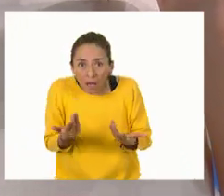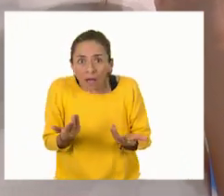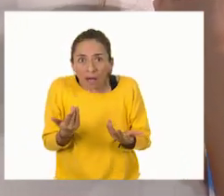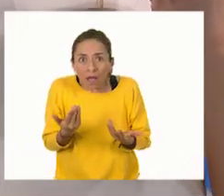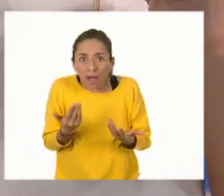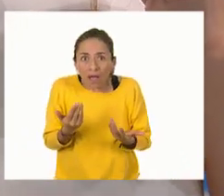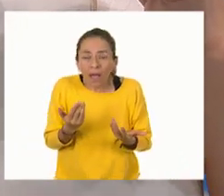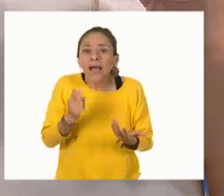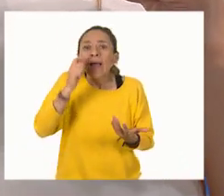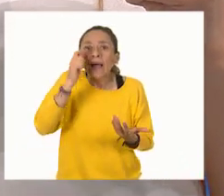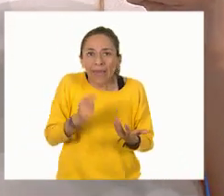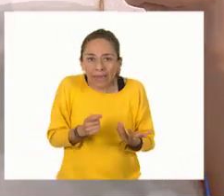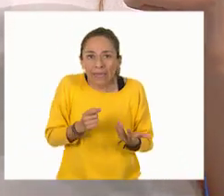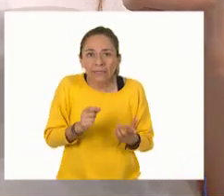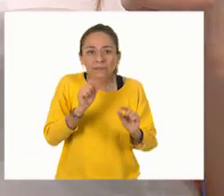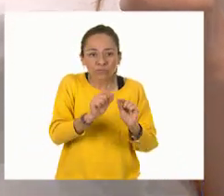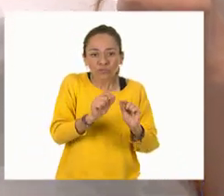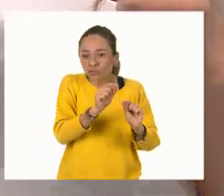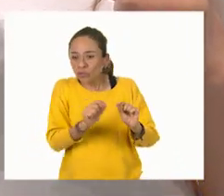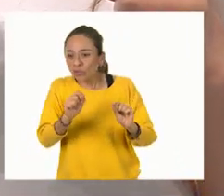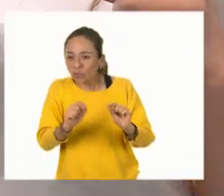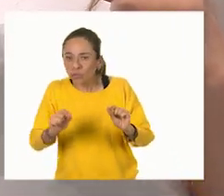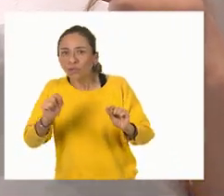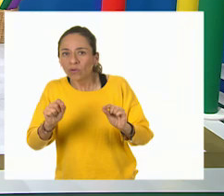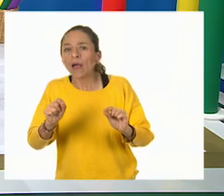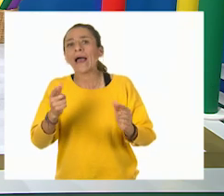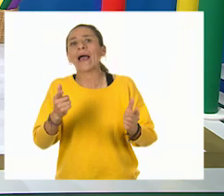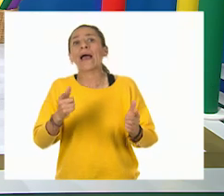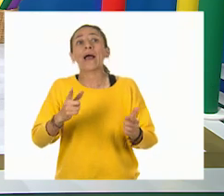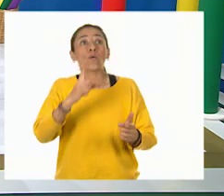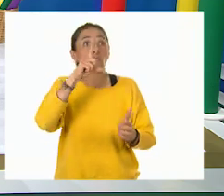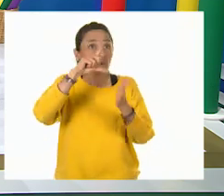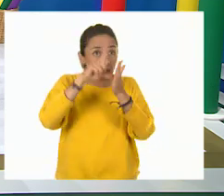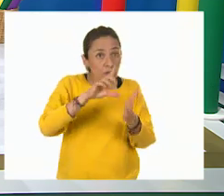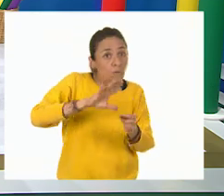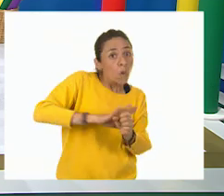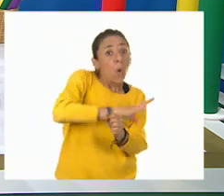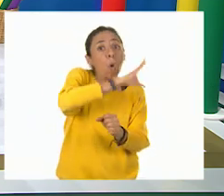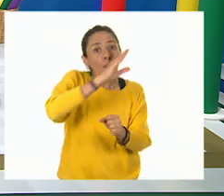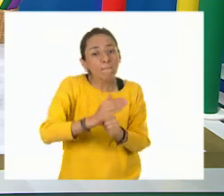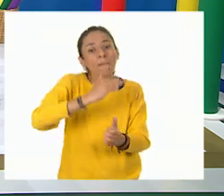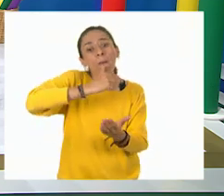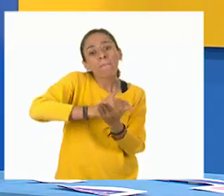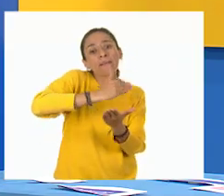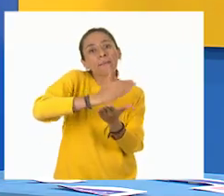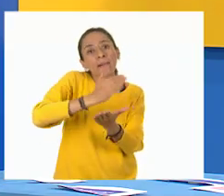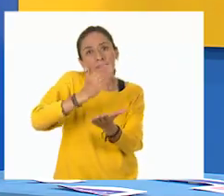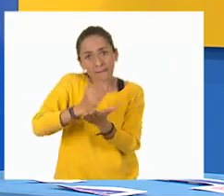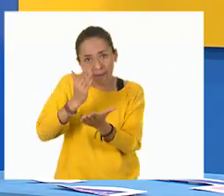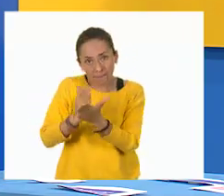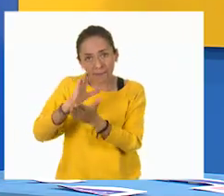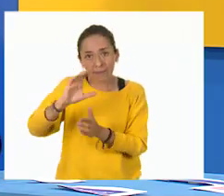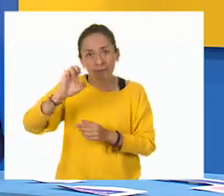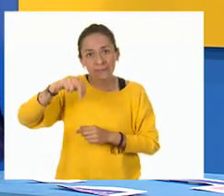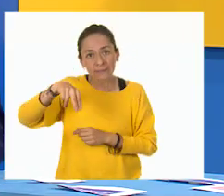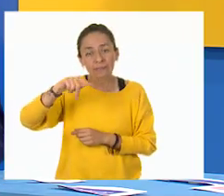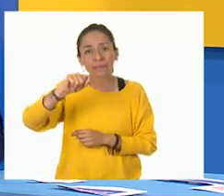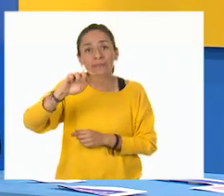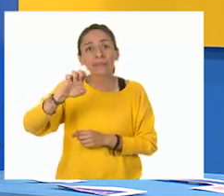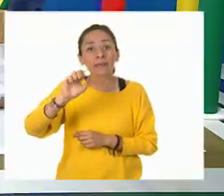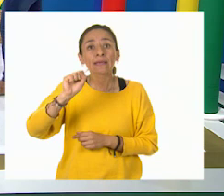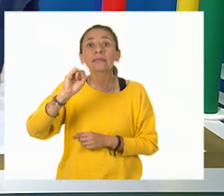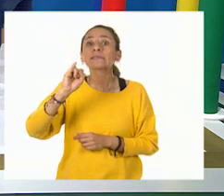Senti, es una centésima parte de un litro. Así es, Jenny. Totalmente de acuerdo. Hay que colocarla, hay que pegarla.